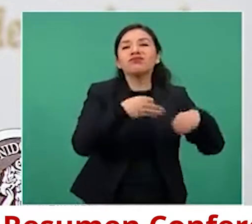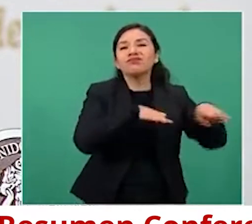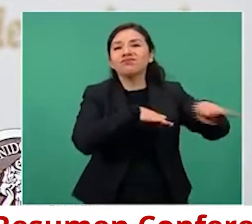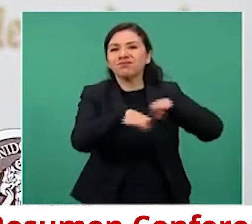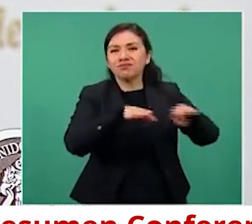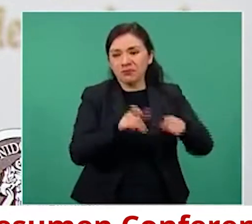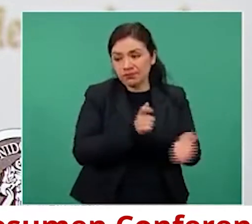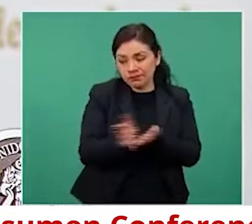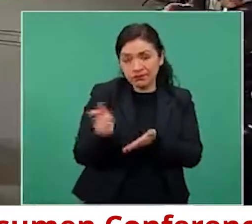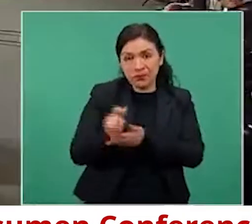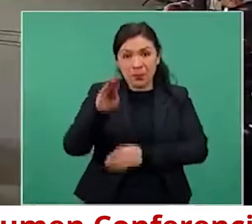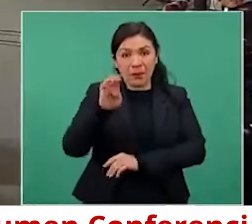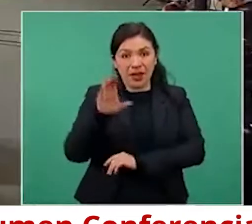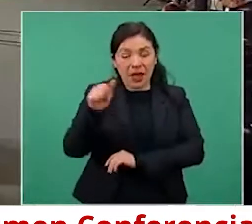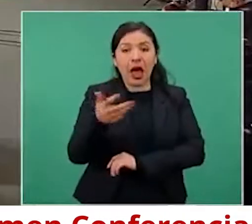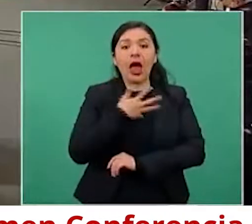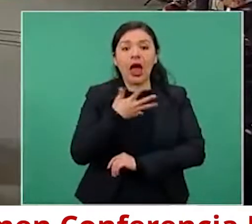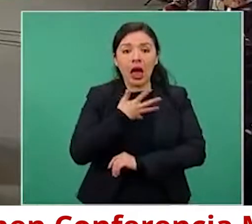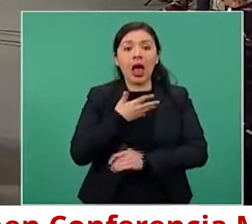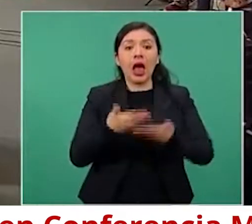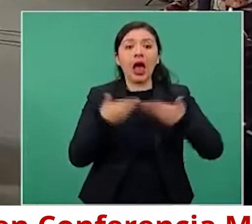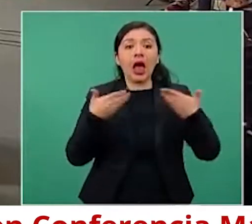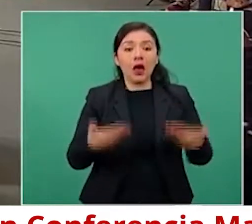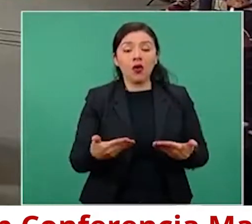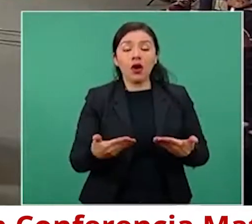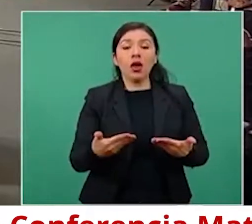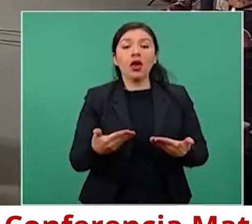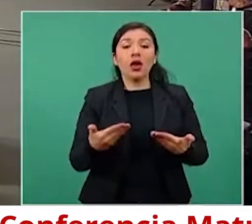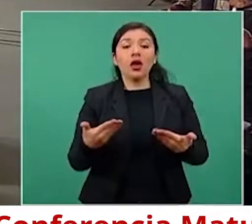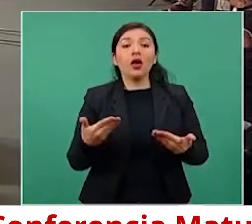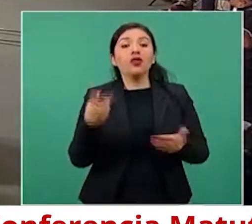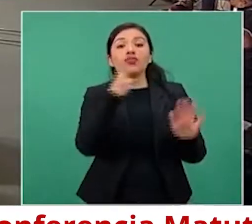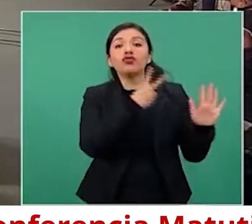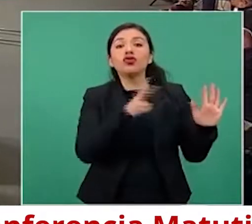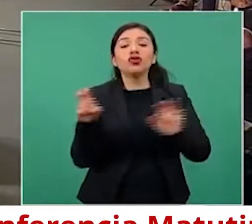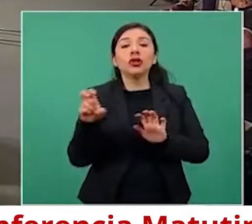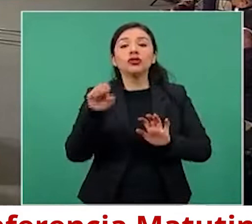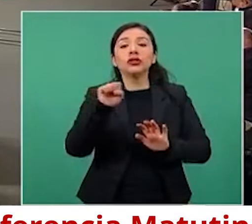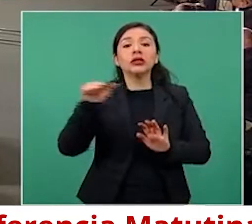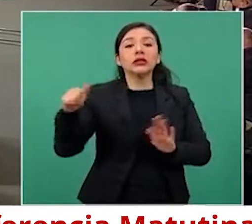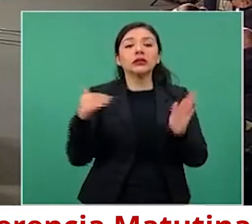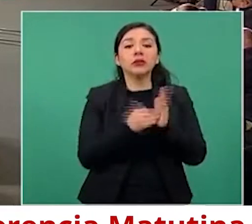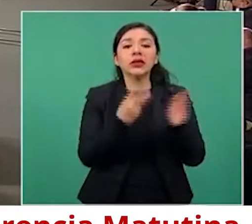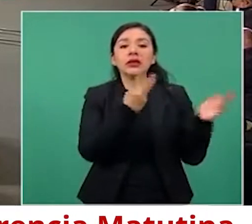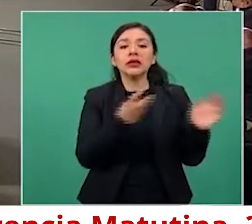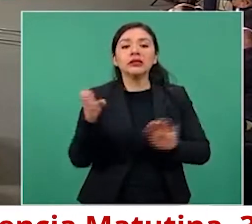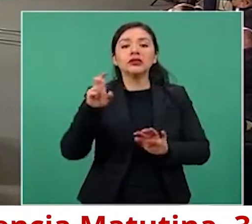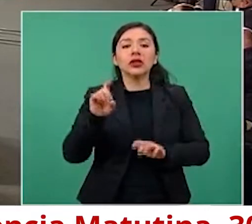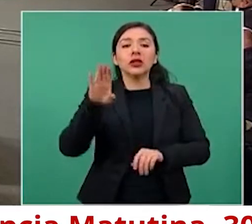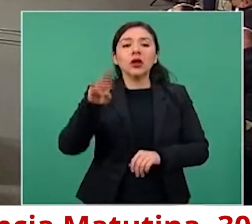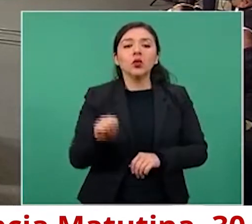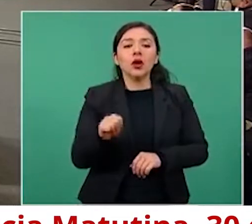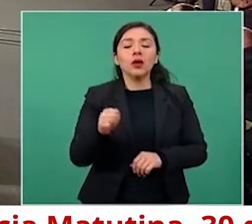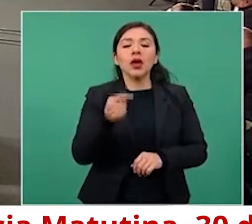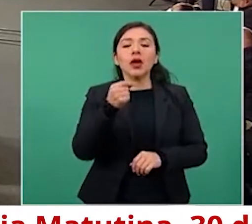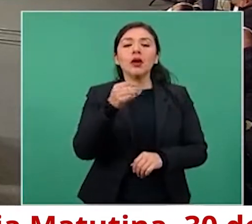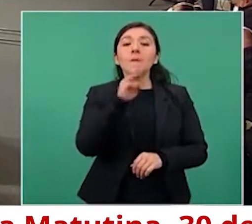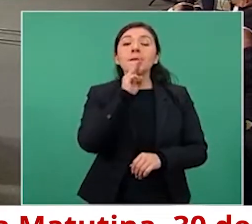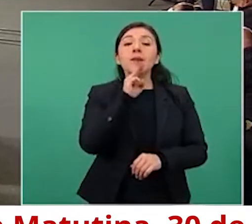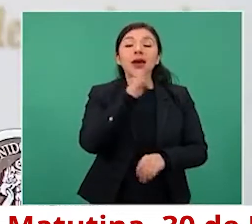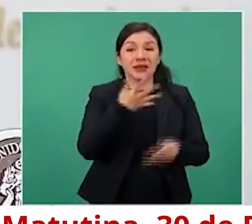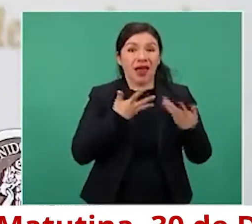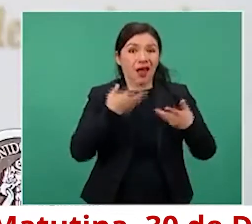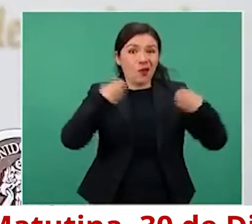estamos llegando a este cierre final con 266 mil 339 madres